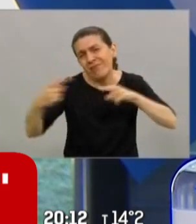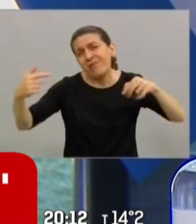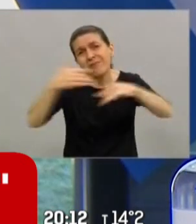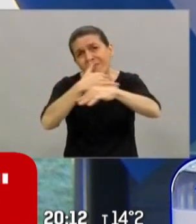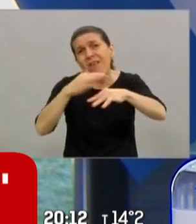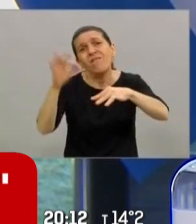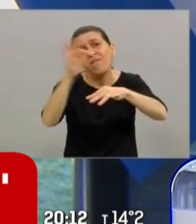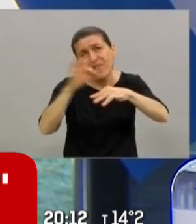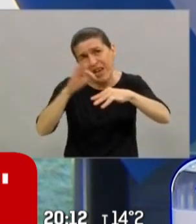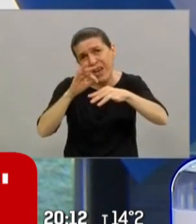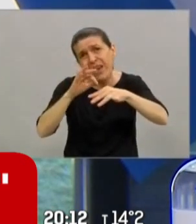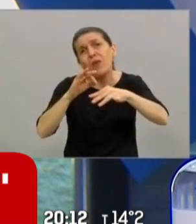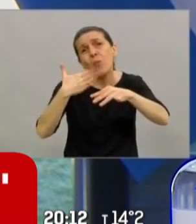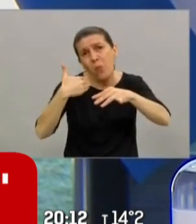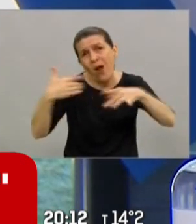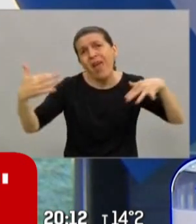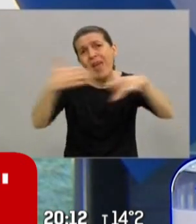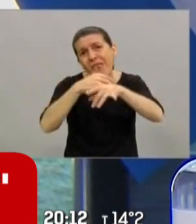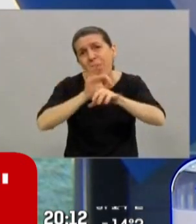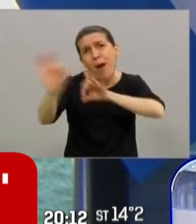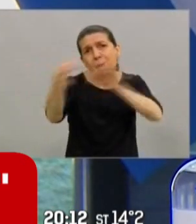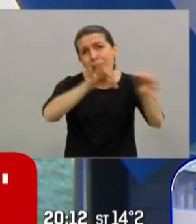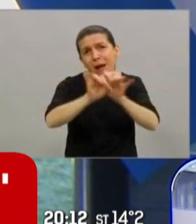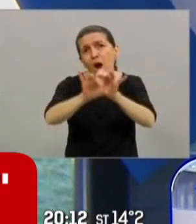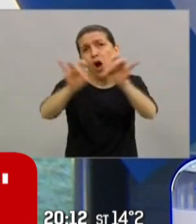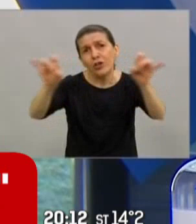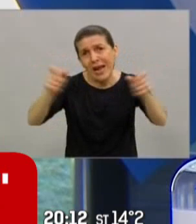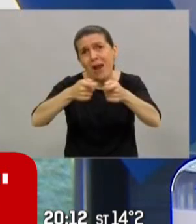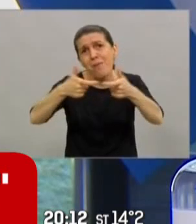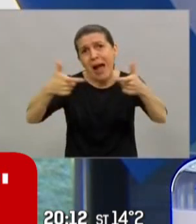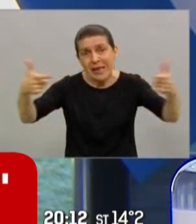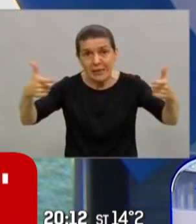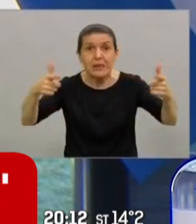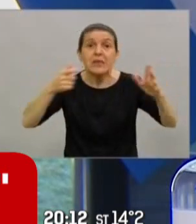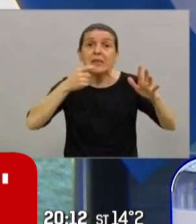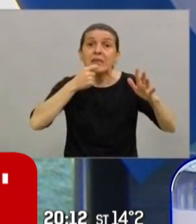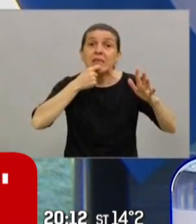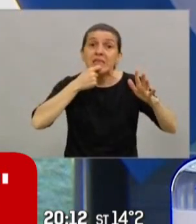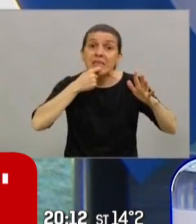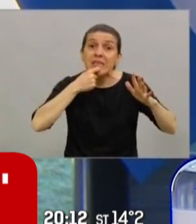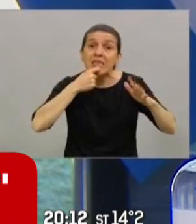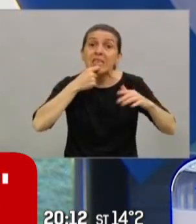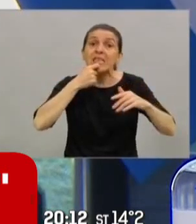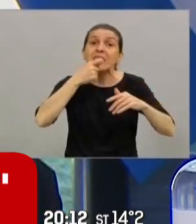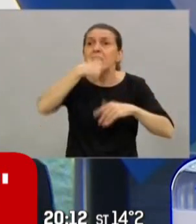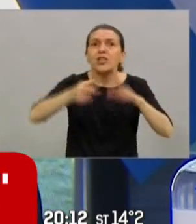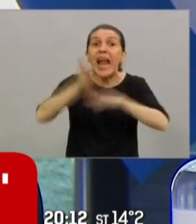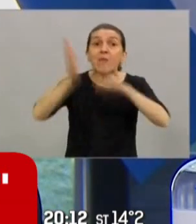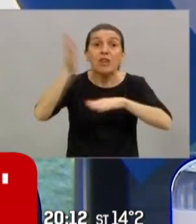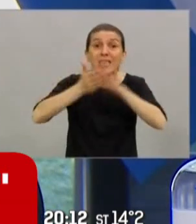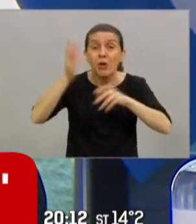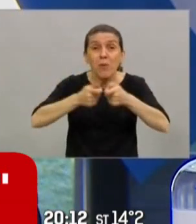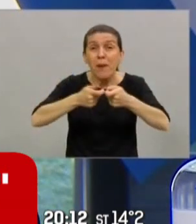de virus y mayor circulación de contagio. Cuanto más estemos en la calle, más